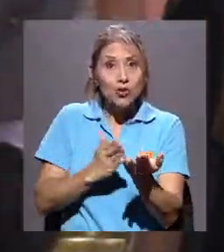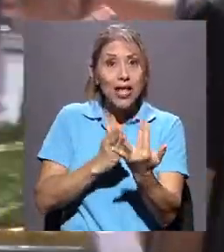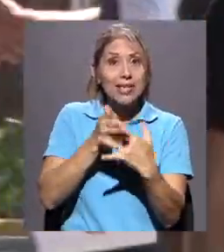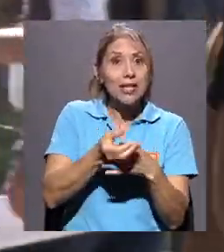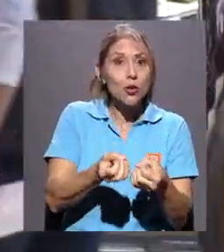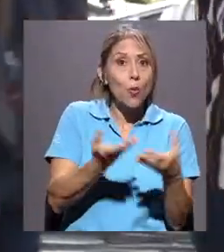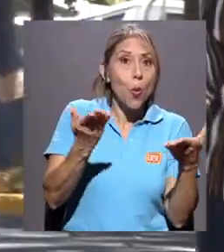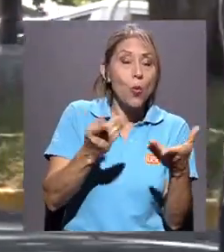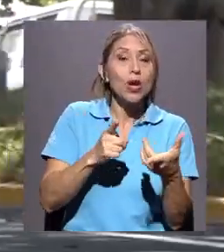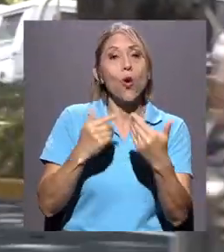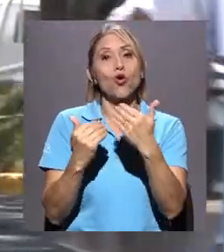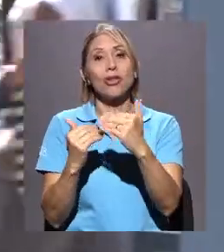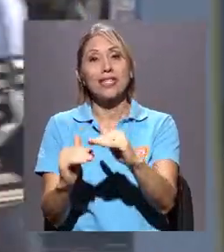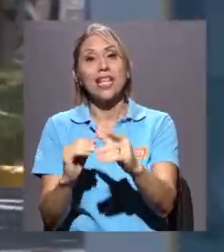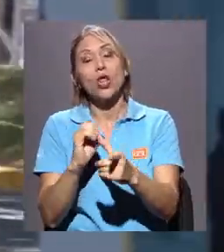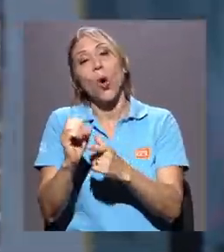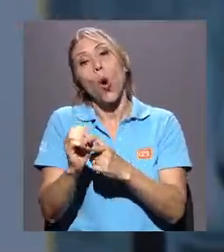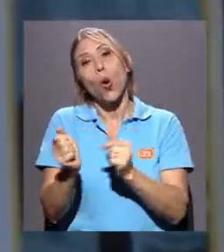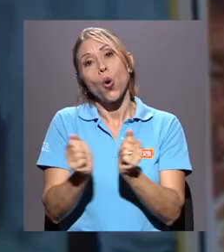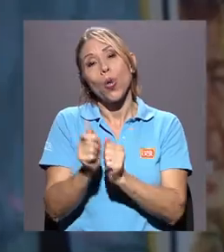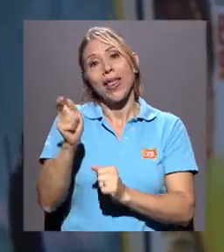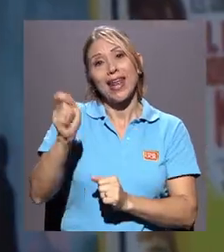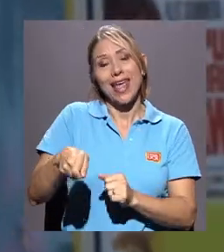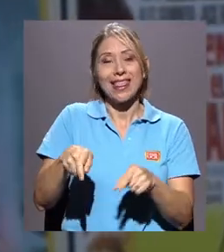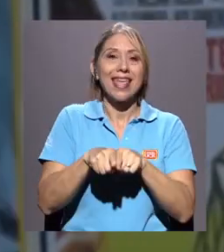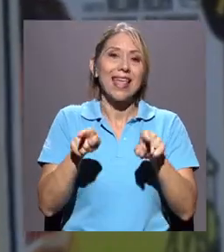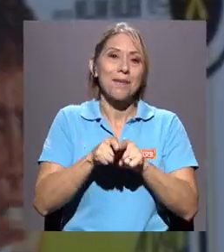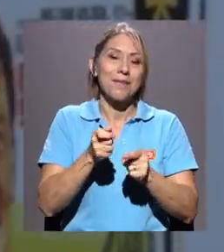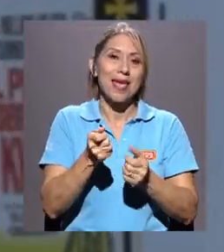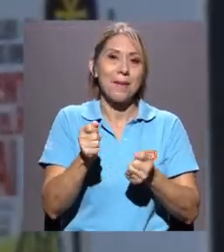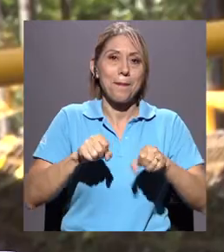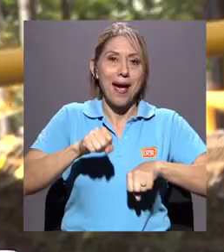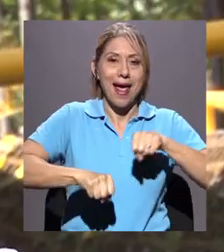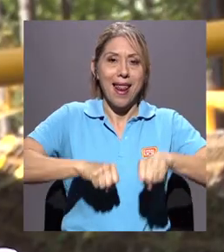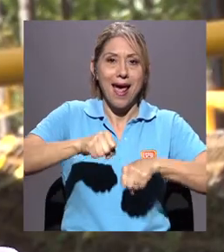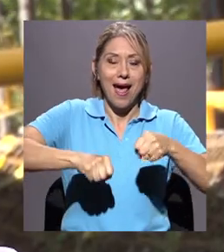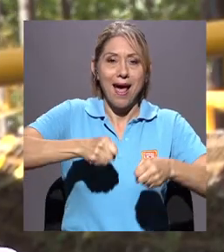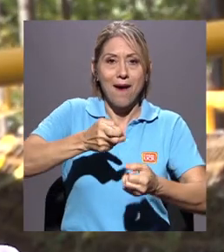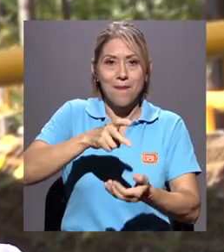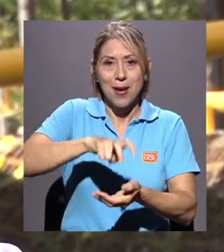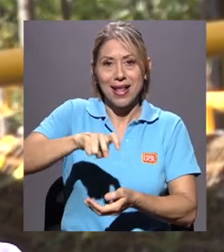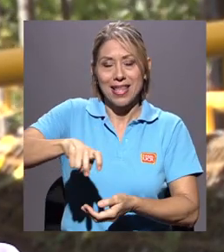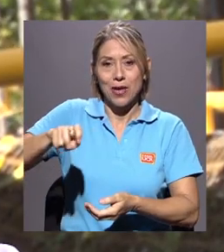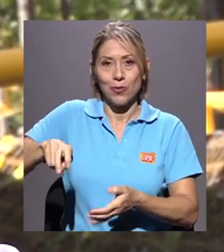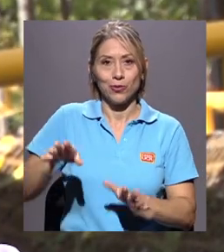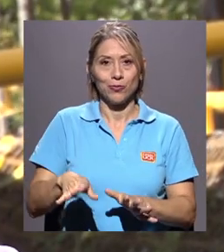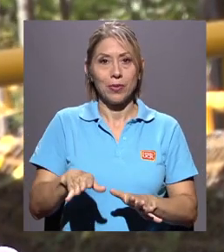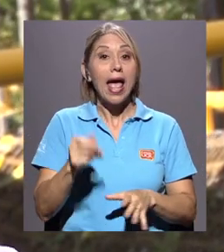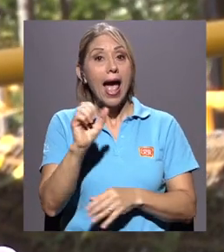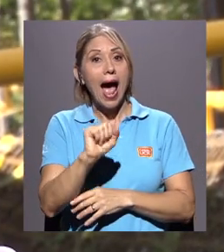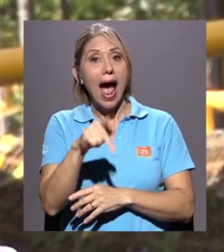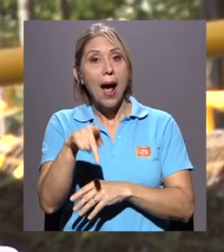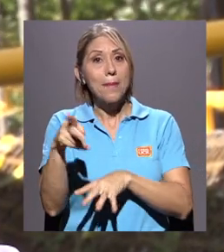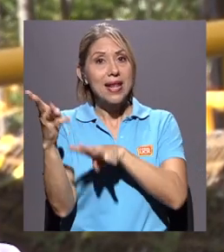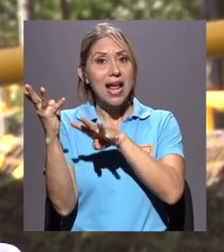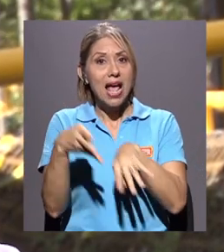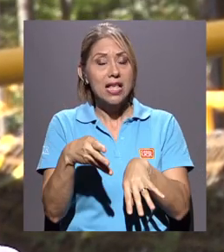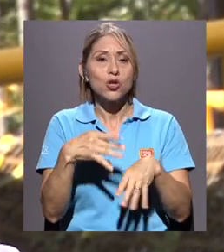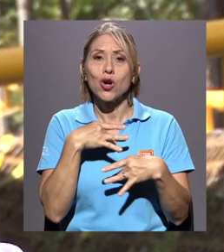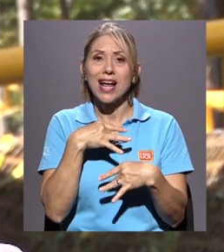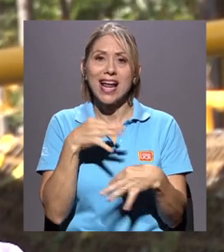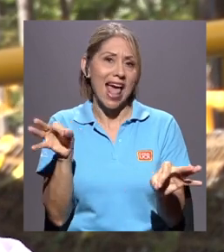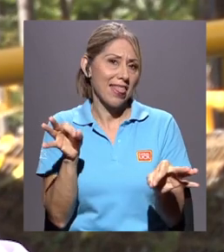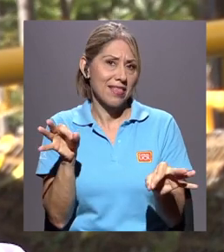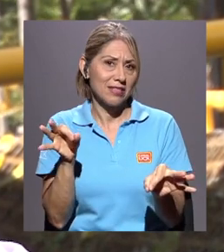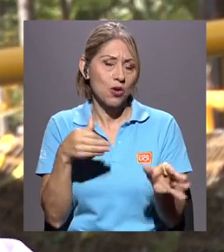restringido o con tarjeta y los bici parqueos. La aplicación es completamente gratuita. Cualquier persona, inclusive por